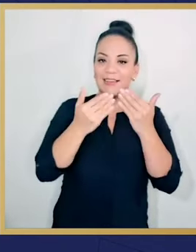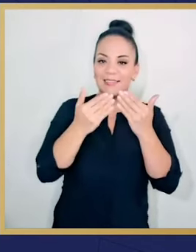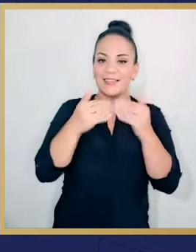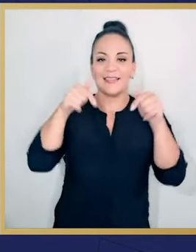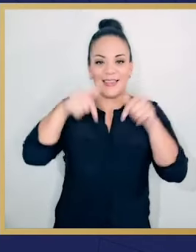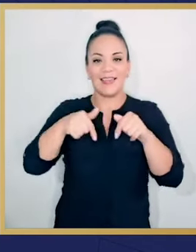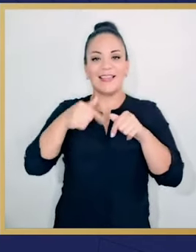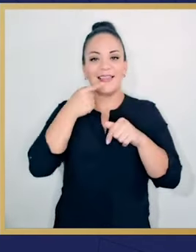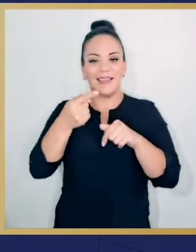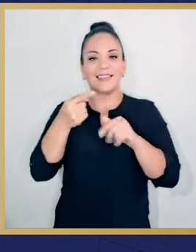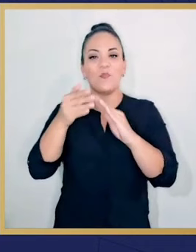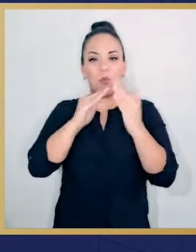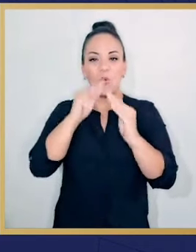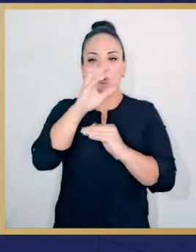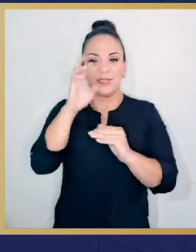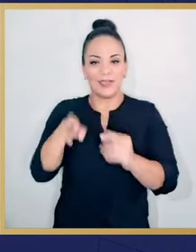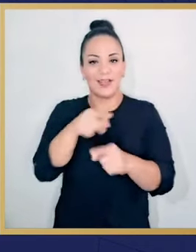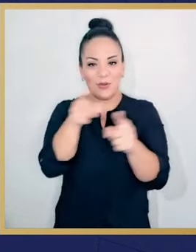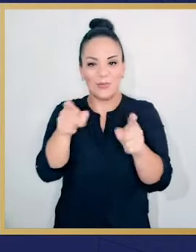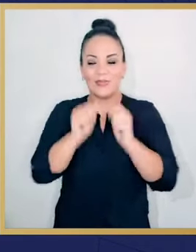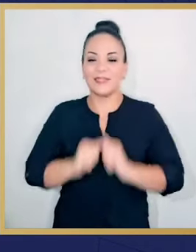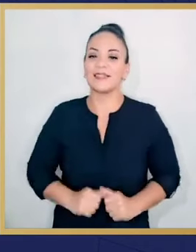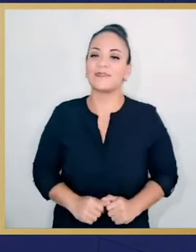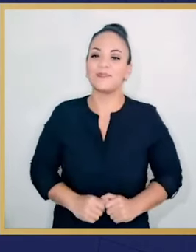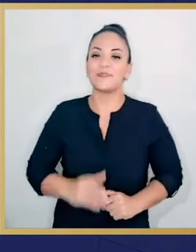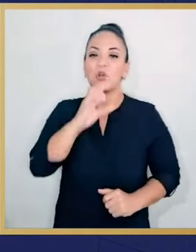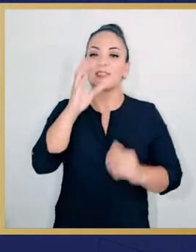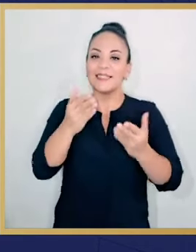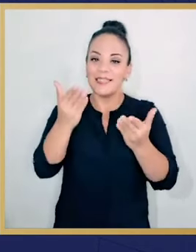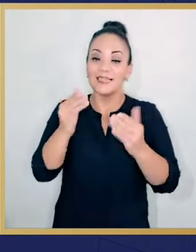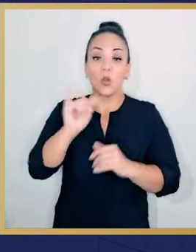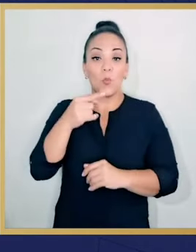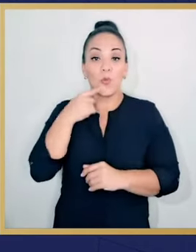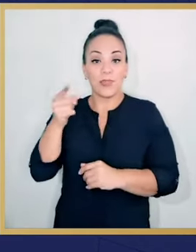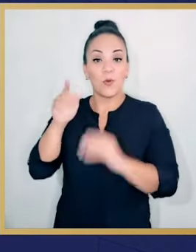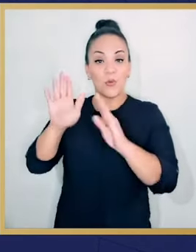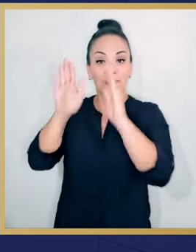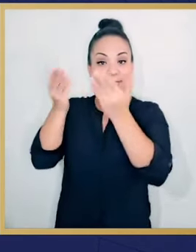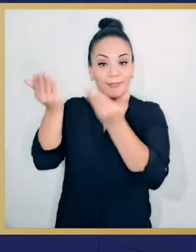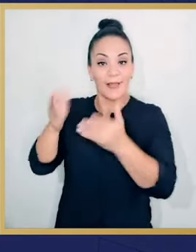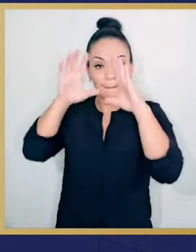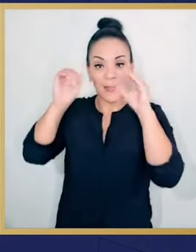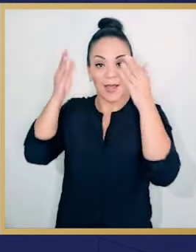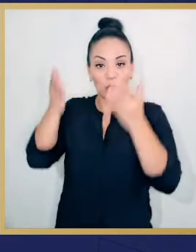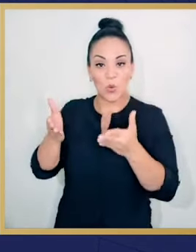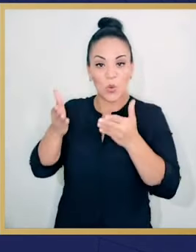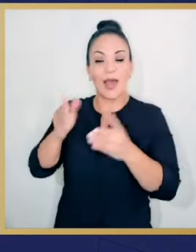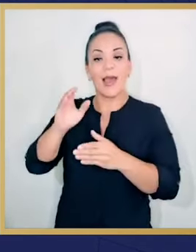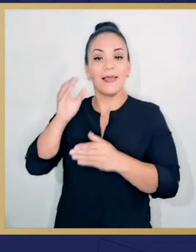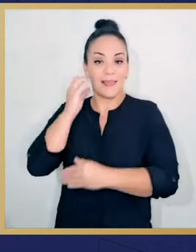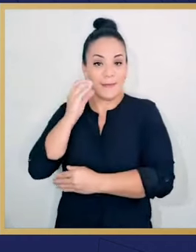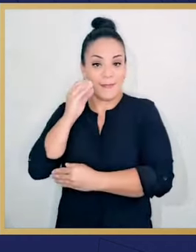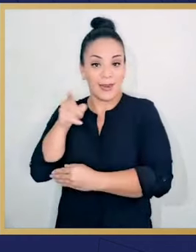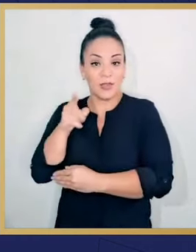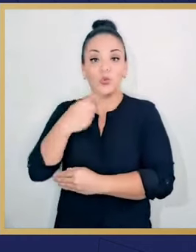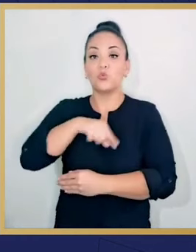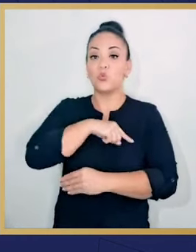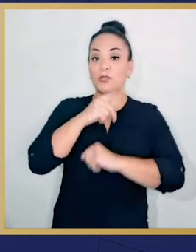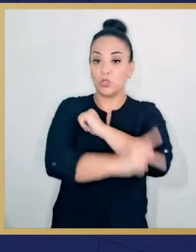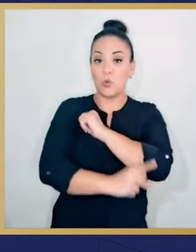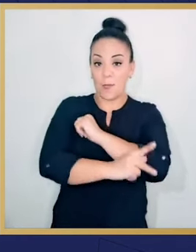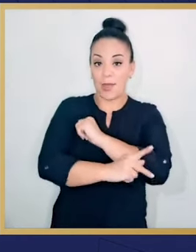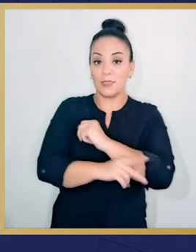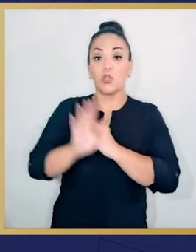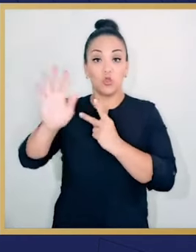de parte del pueblo de Costa Rica. Costa Ricenses. Como indica la excelentísima embajadora de los Emiratos